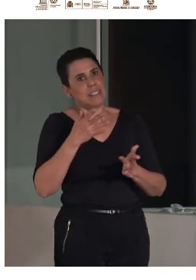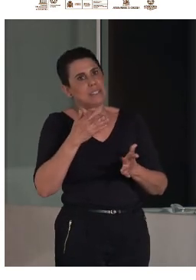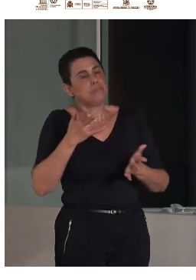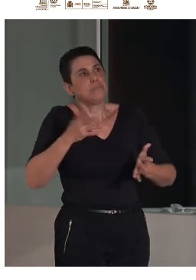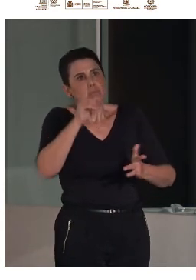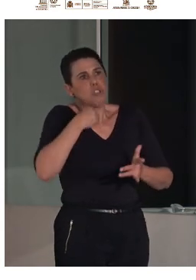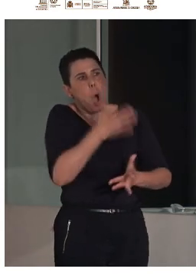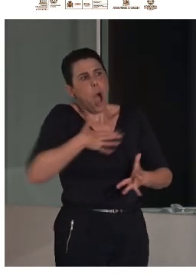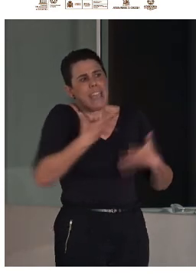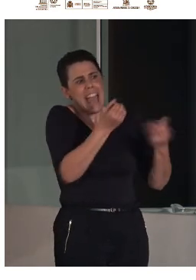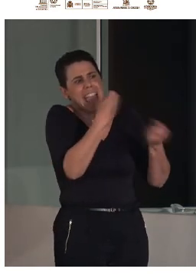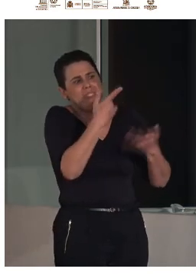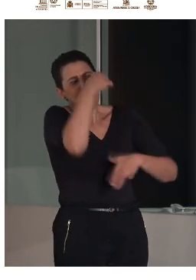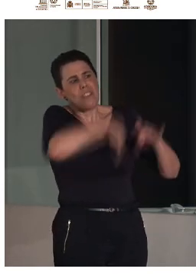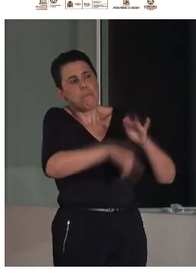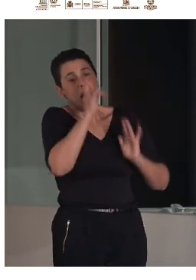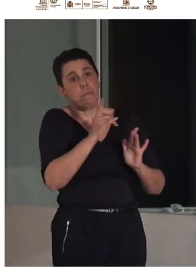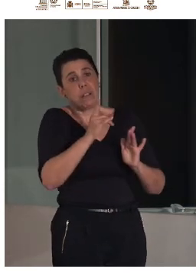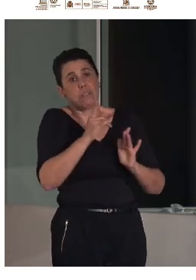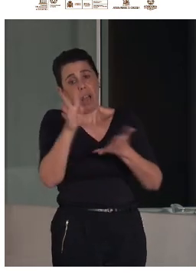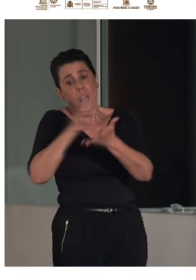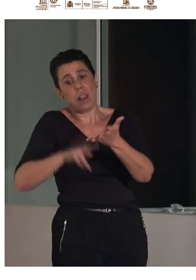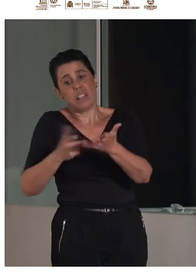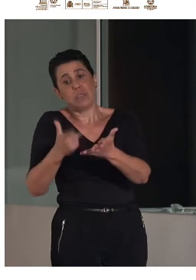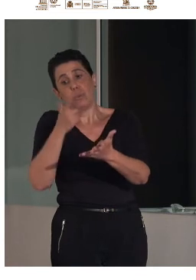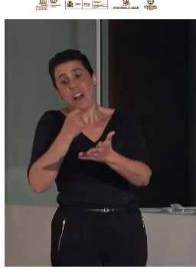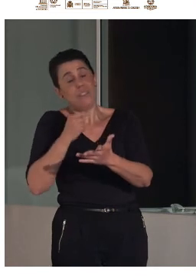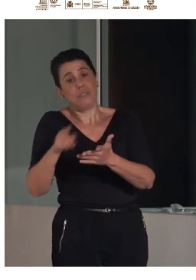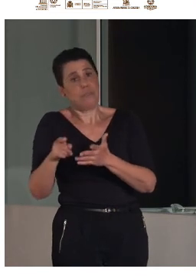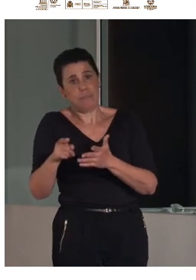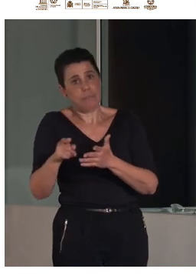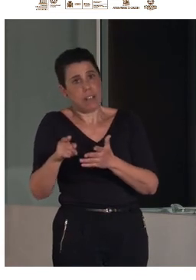inquietudes y la lectura fácil no te lo va a resolver vas a tener otras exigencias